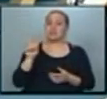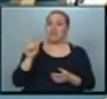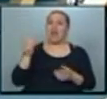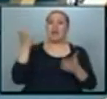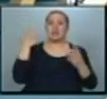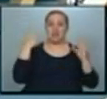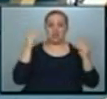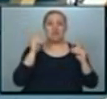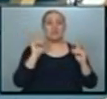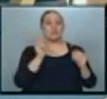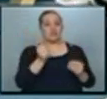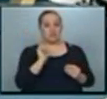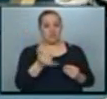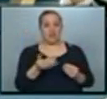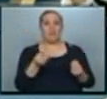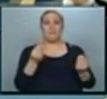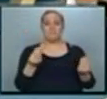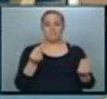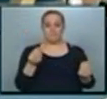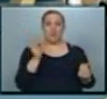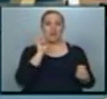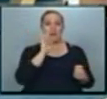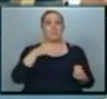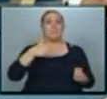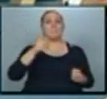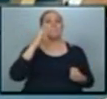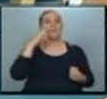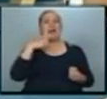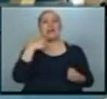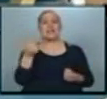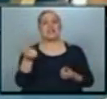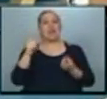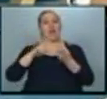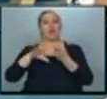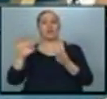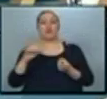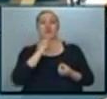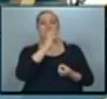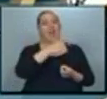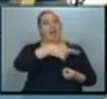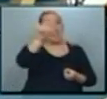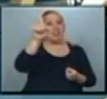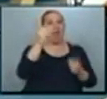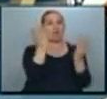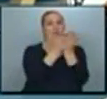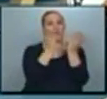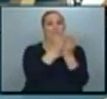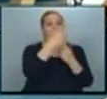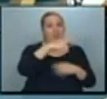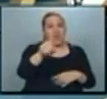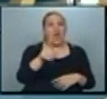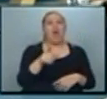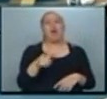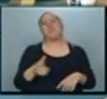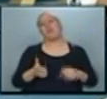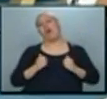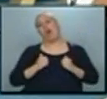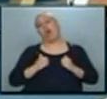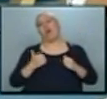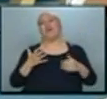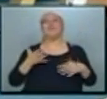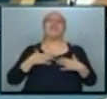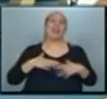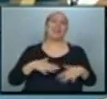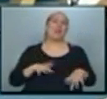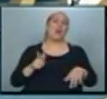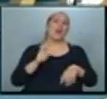impactó. Porque es así, bueno, veíamos el caso de Marisa, el marido diciéndole, anda a hacerte los estudios. Uno a veces por ahí se relaja, no tiene tiempo, piensa, no me pasa